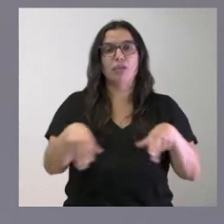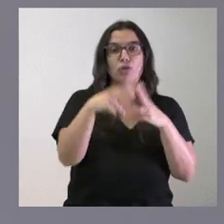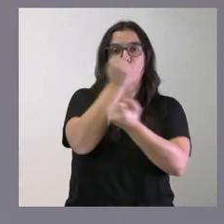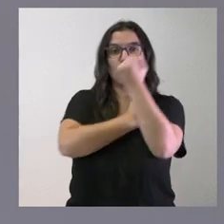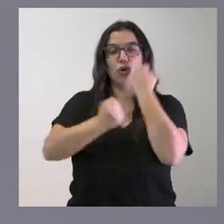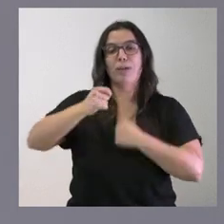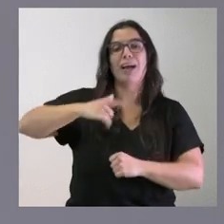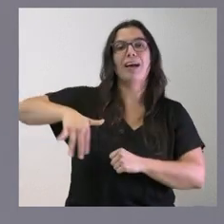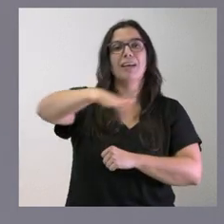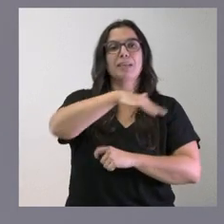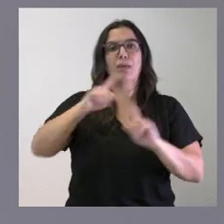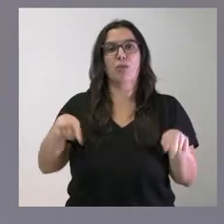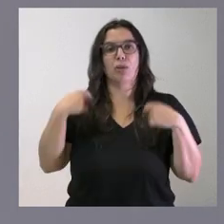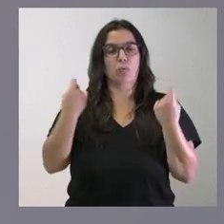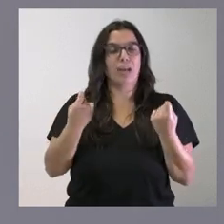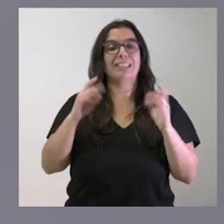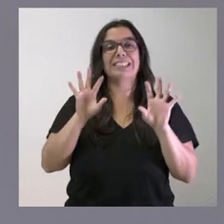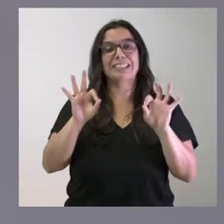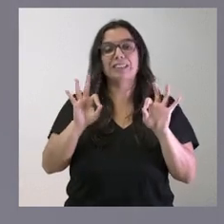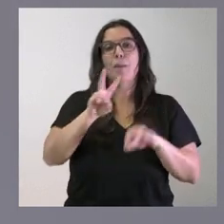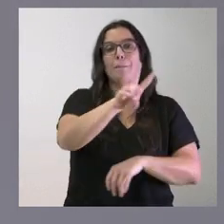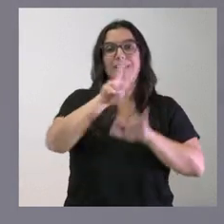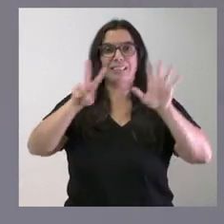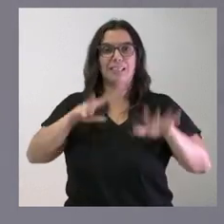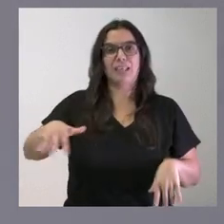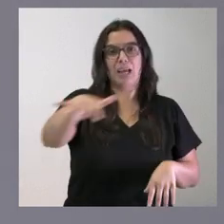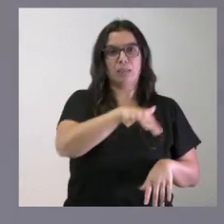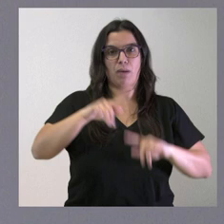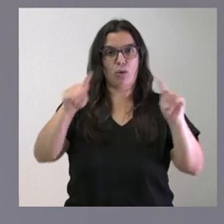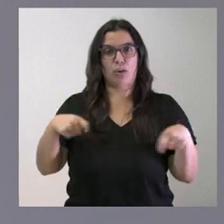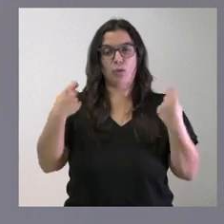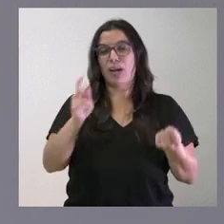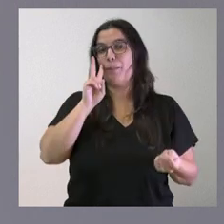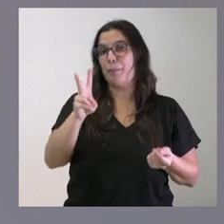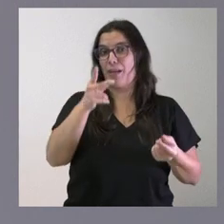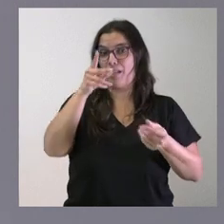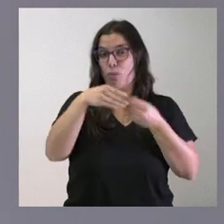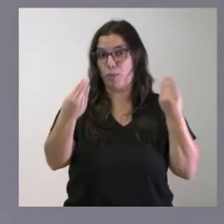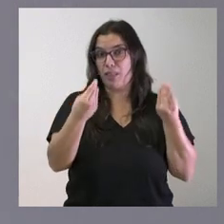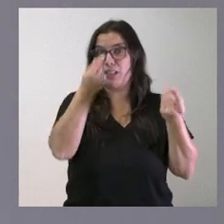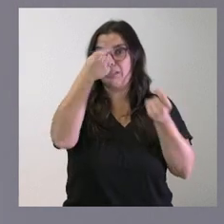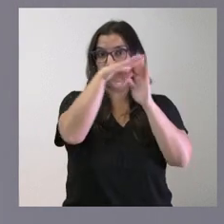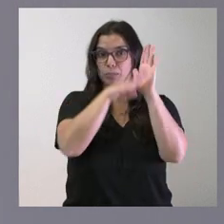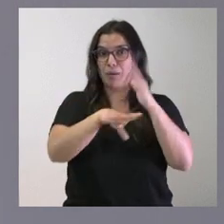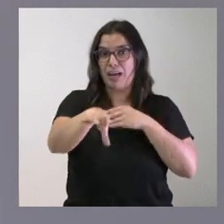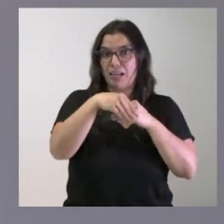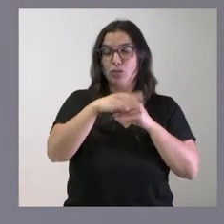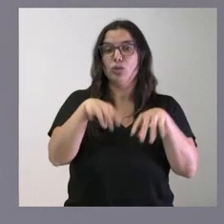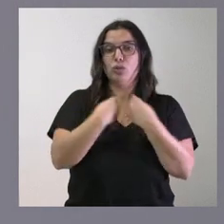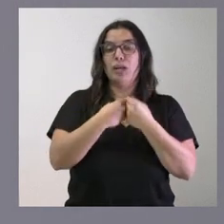En concreto, hablamos de 17 espacios naturales. Tienen ustedes en la documentación el anexo del total de los 99